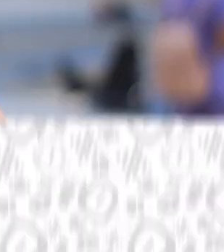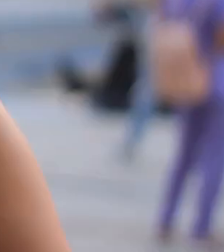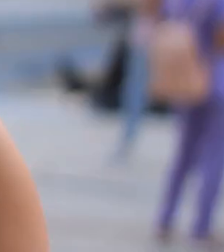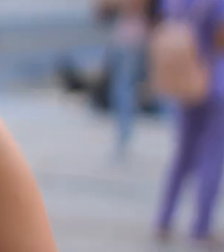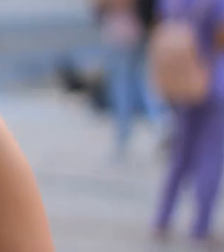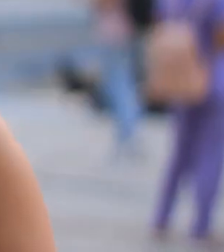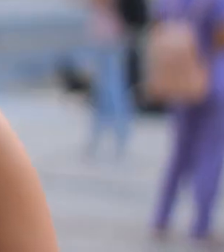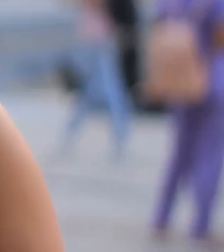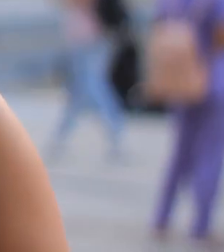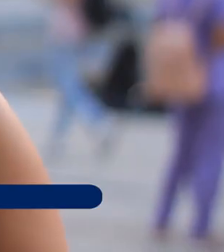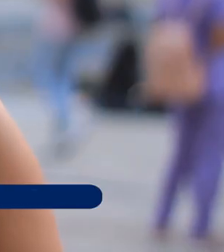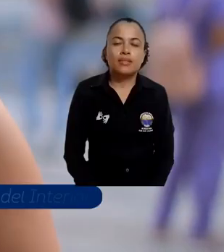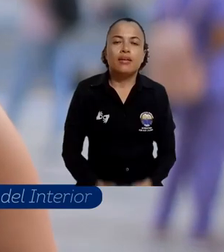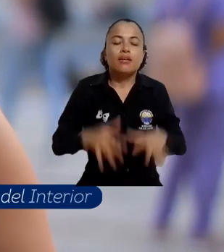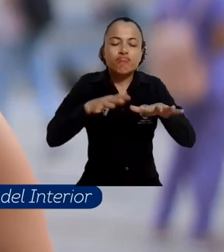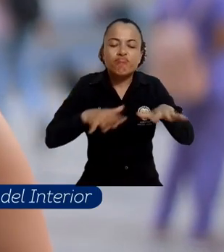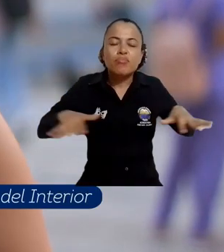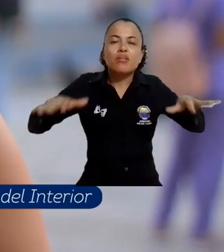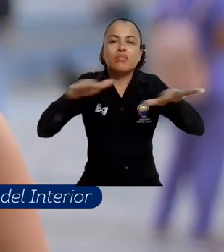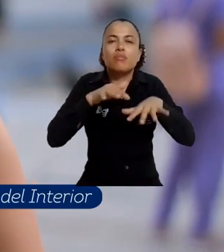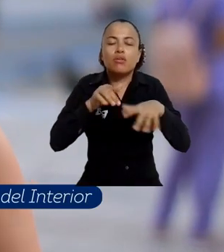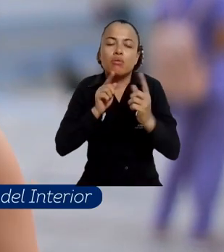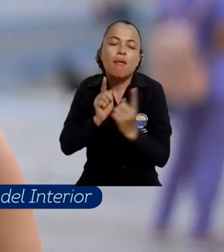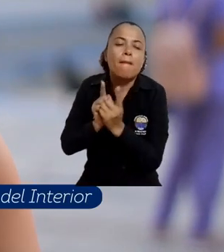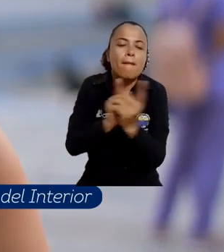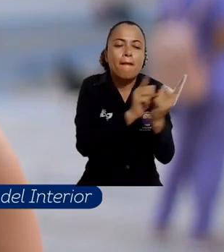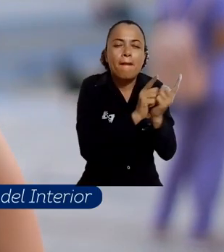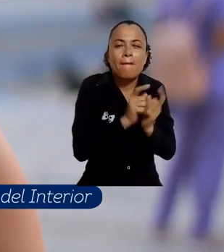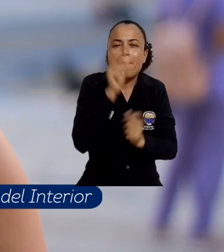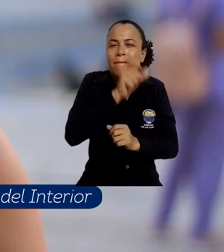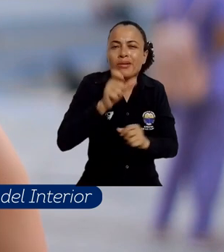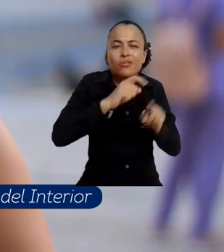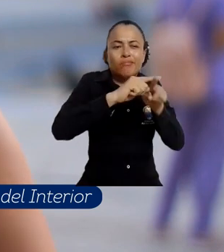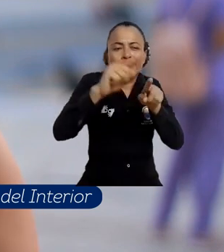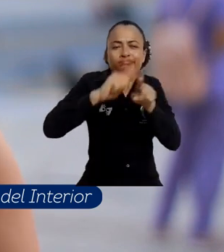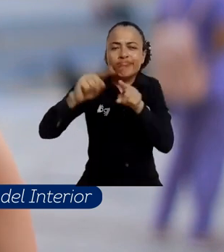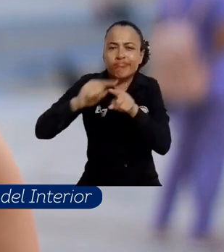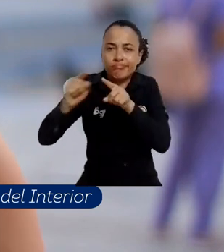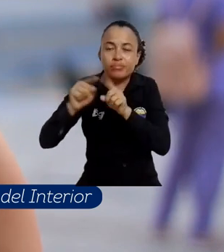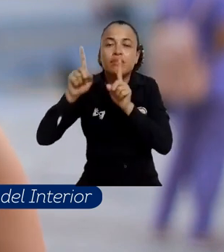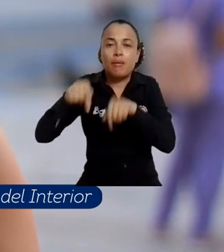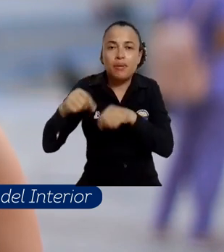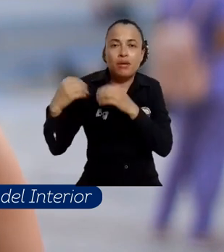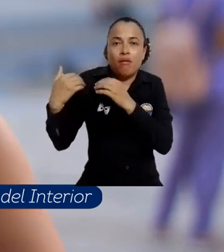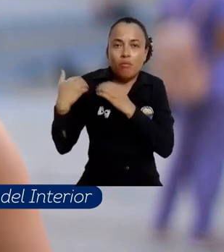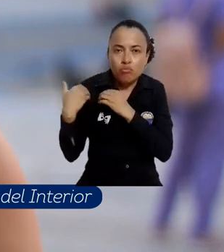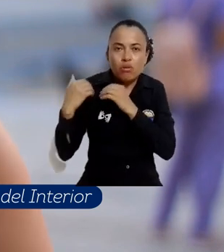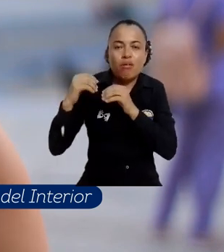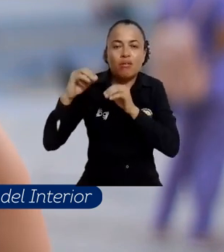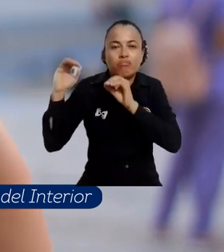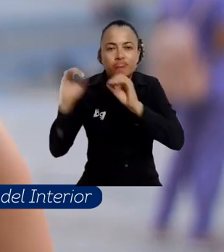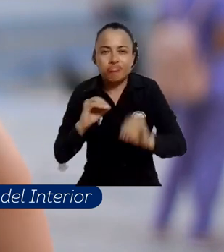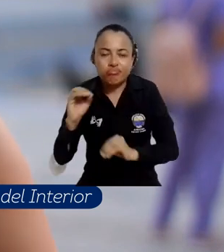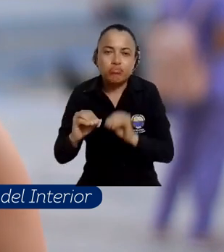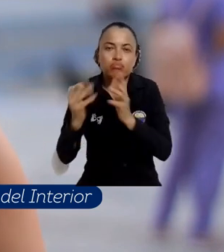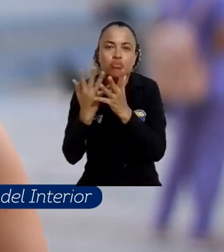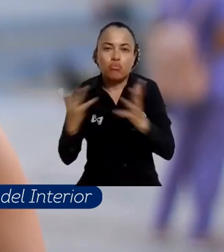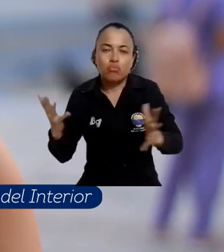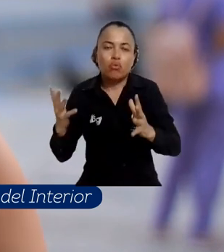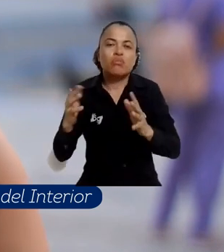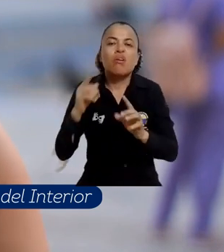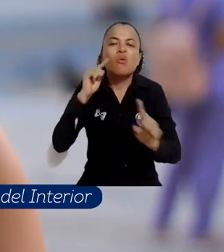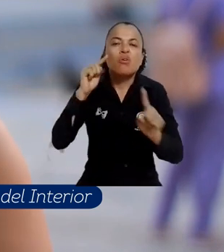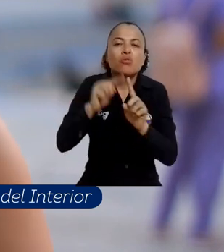Un espacio en donde confluyen varias personalidades y varios actores, no solamente del